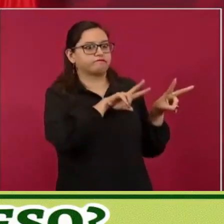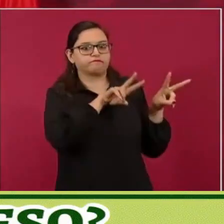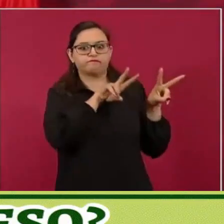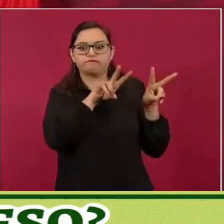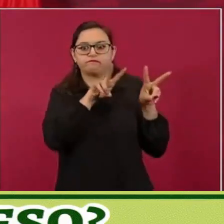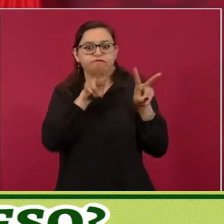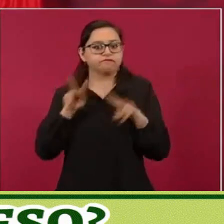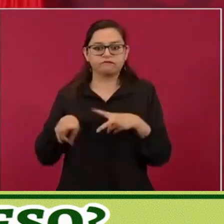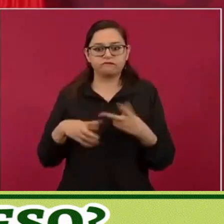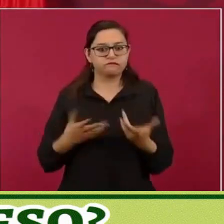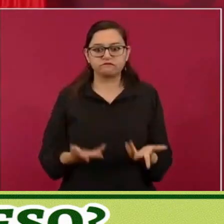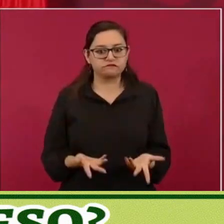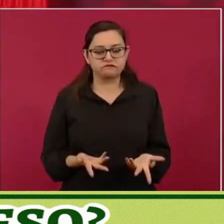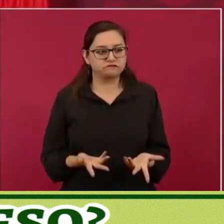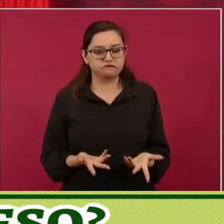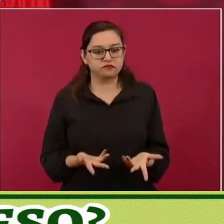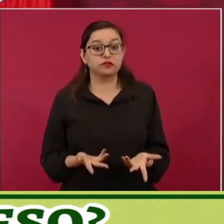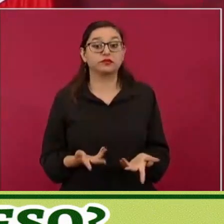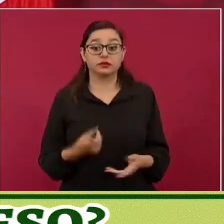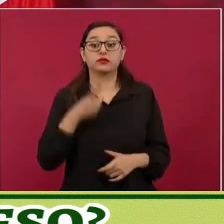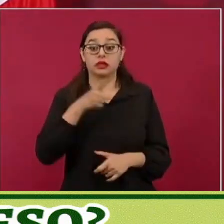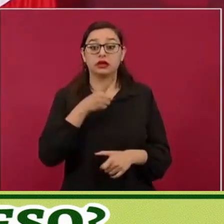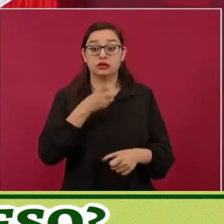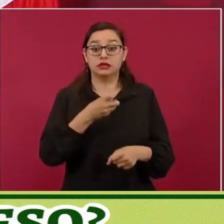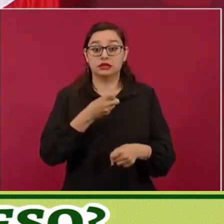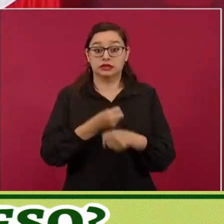Defensa de ese entonces era grandote